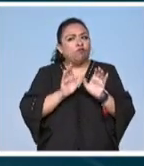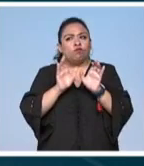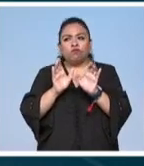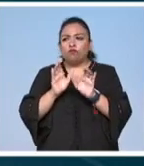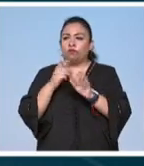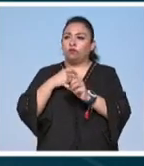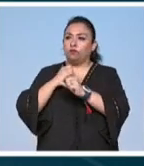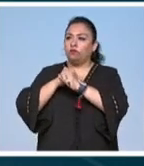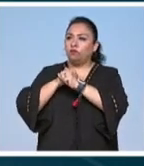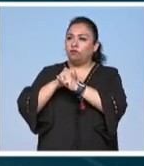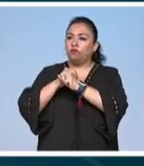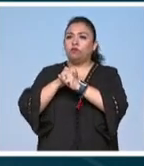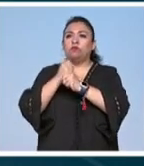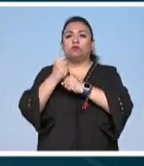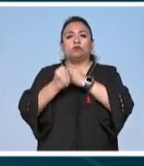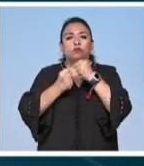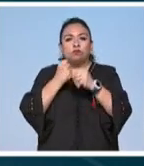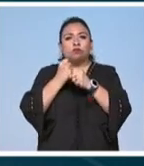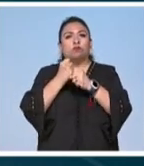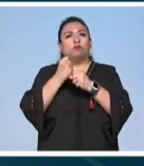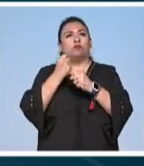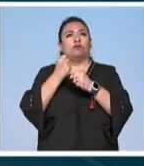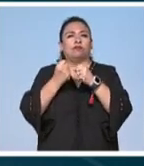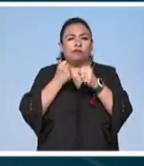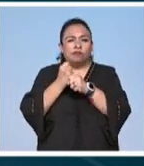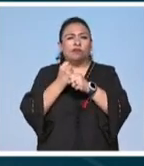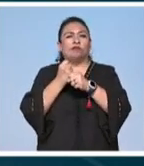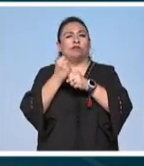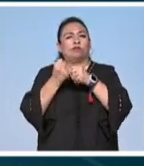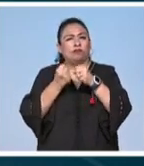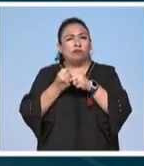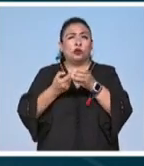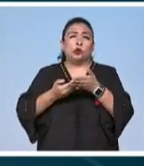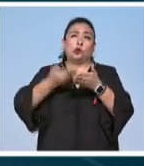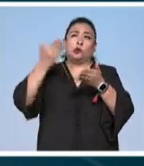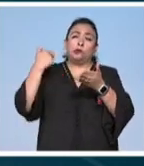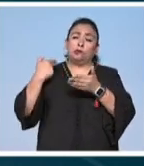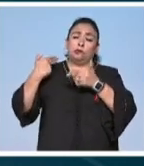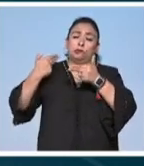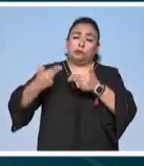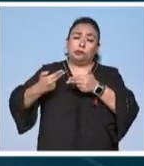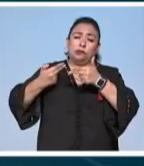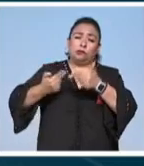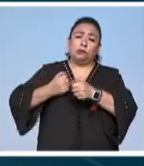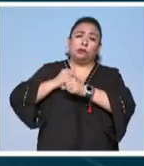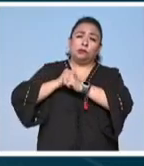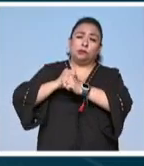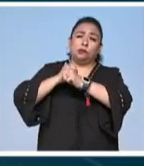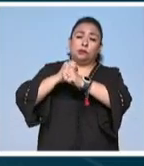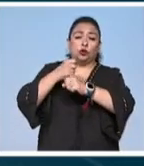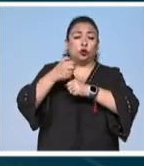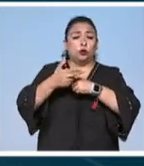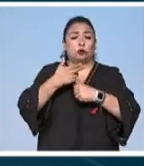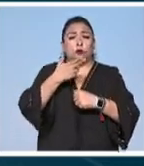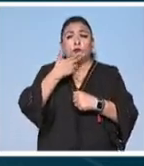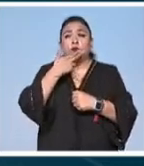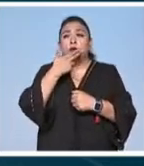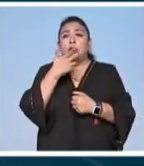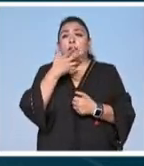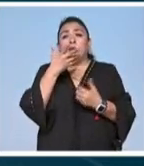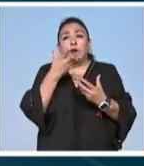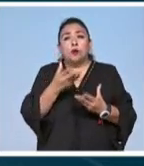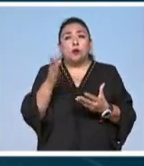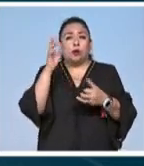resistir años décadas cientos de años por generaciones ustedes han preservado su